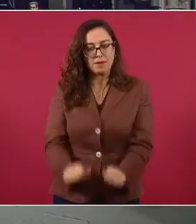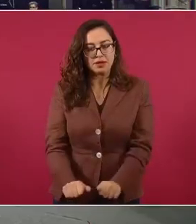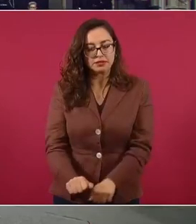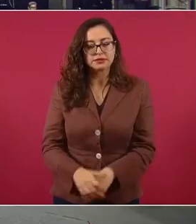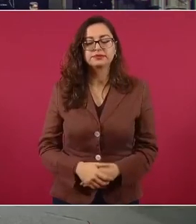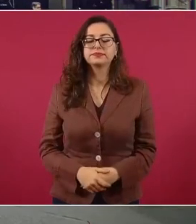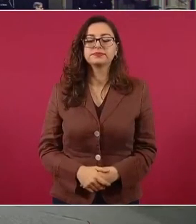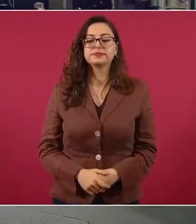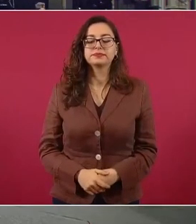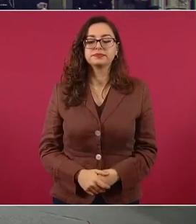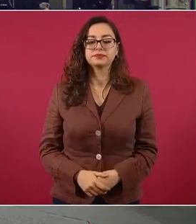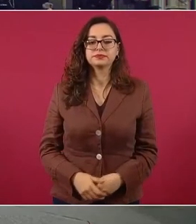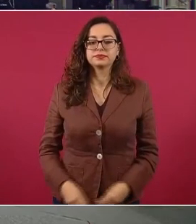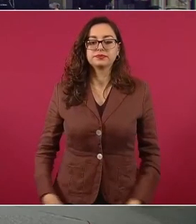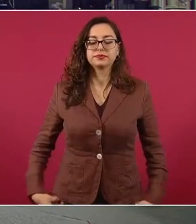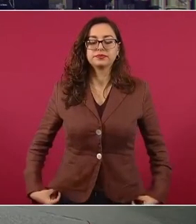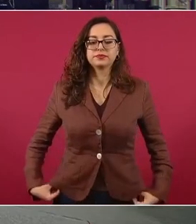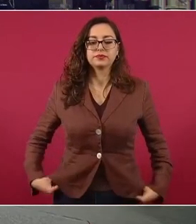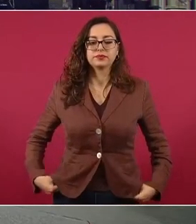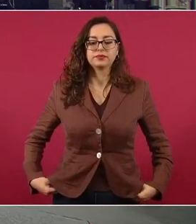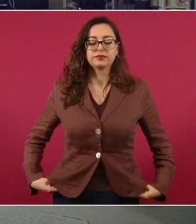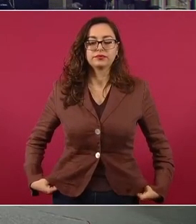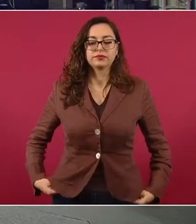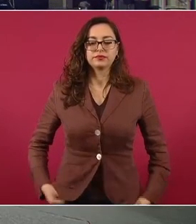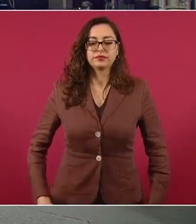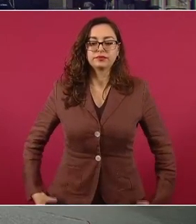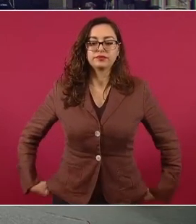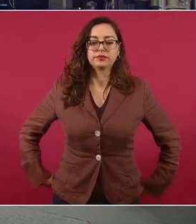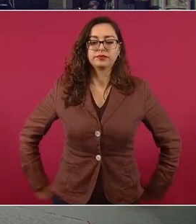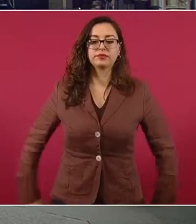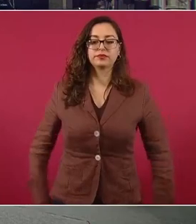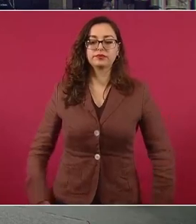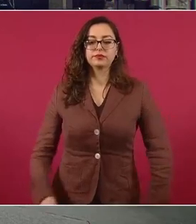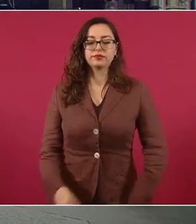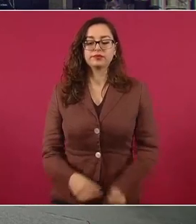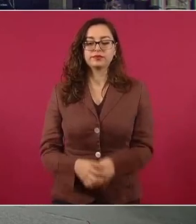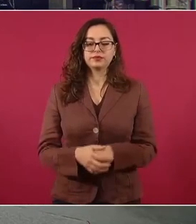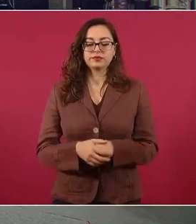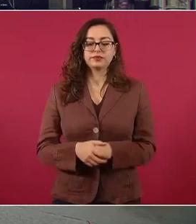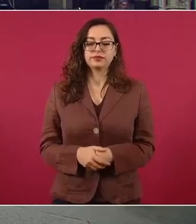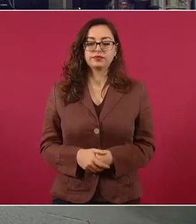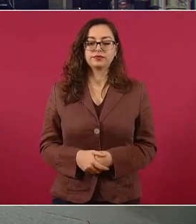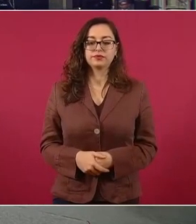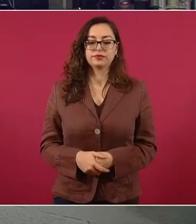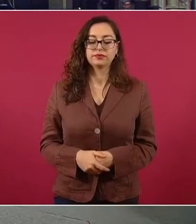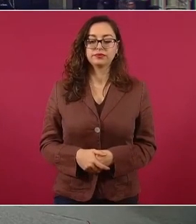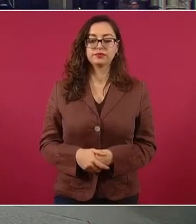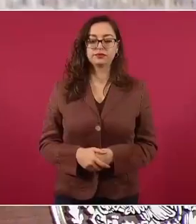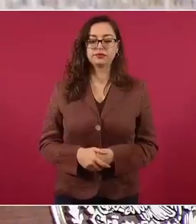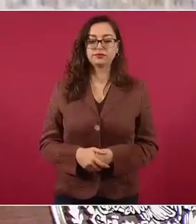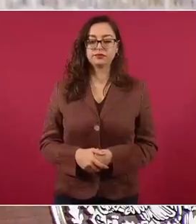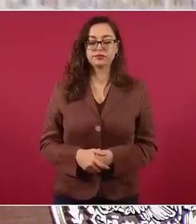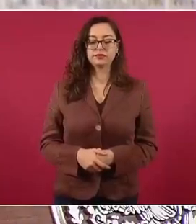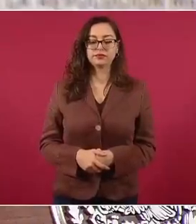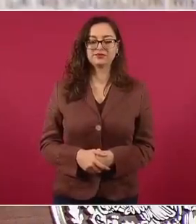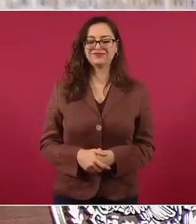no, no, no, no, es que